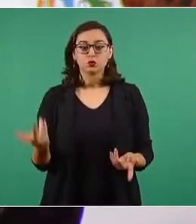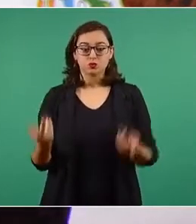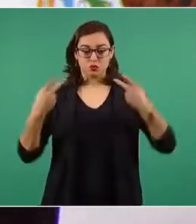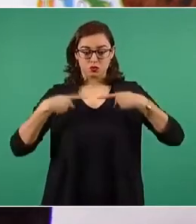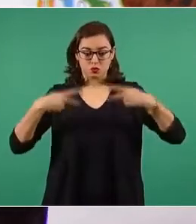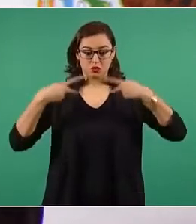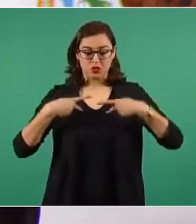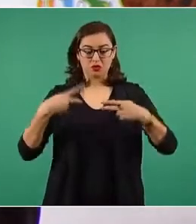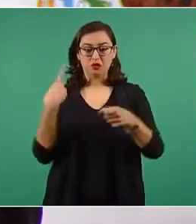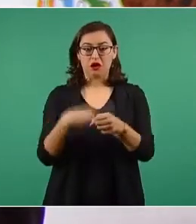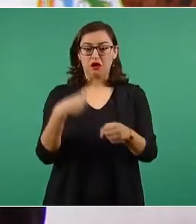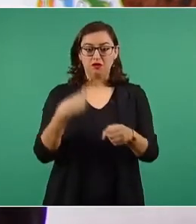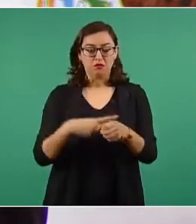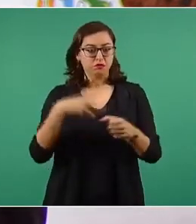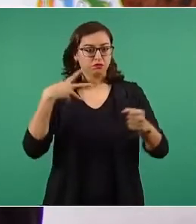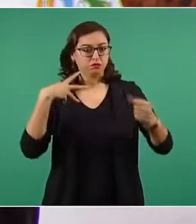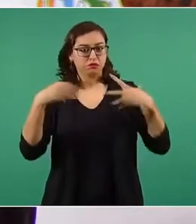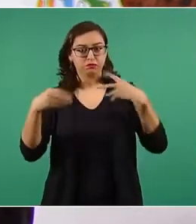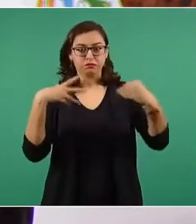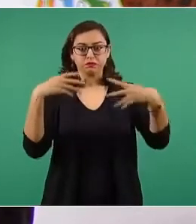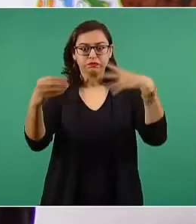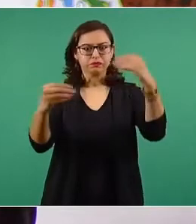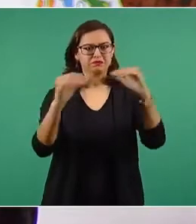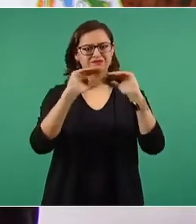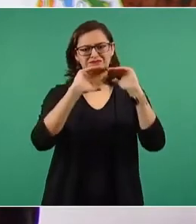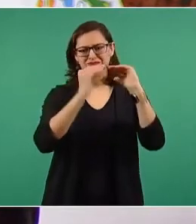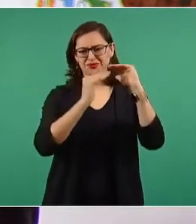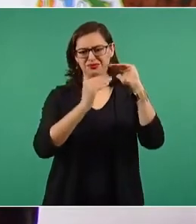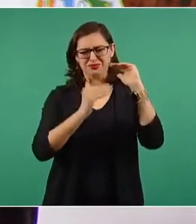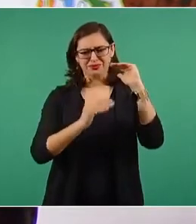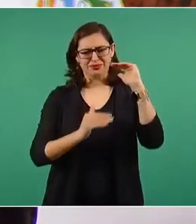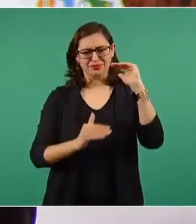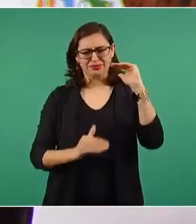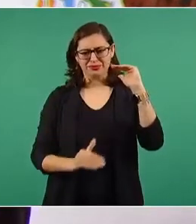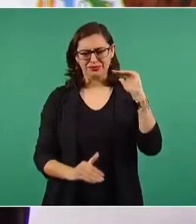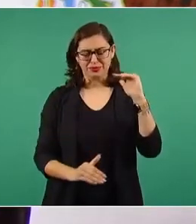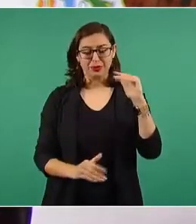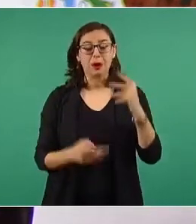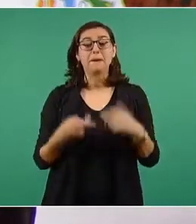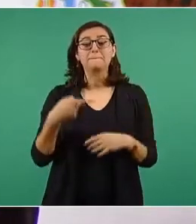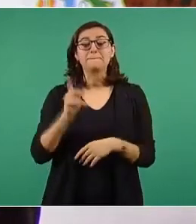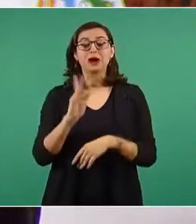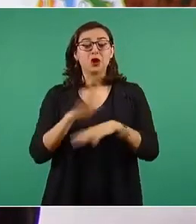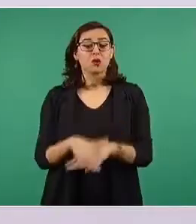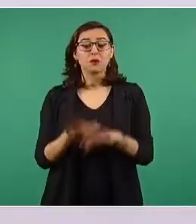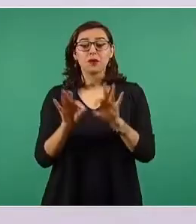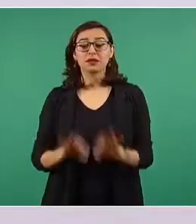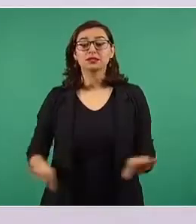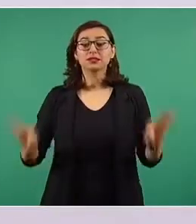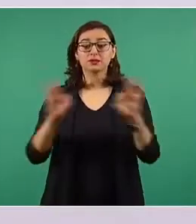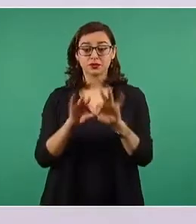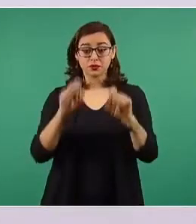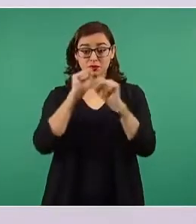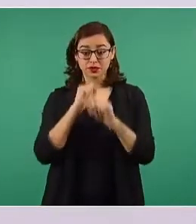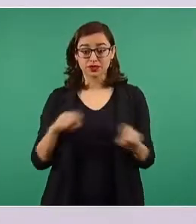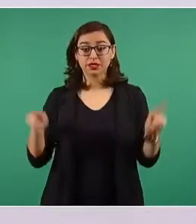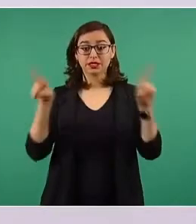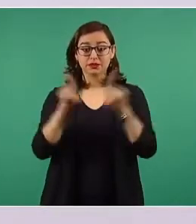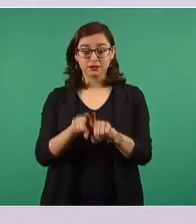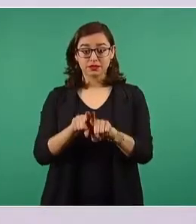de contagios y, lo más importante, en este periodo se han registrado